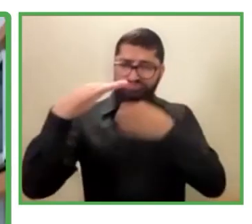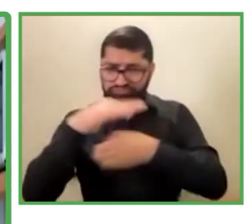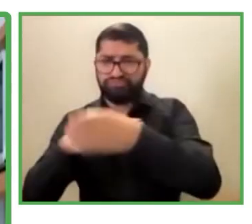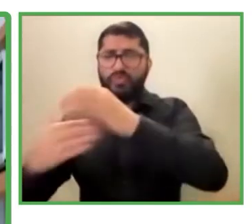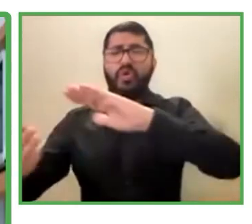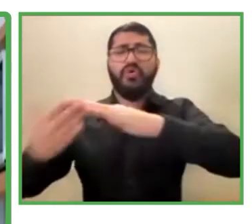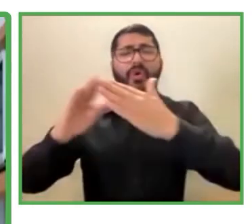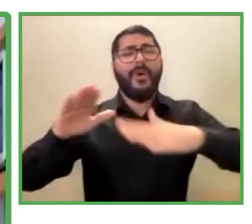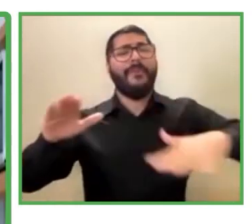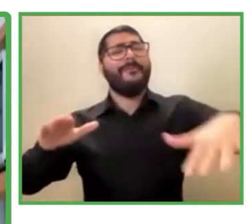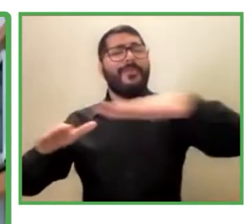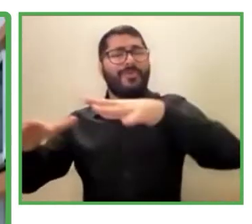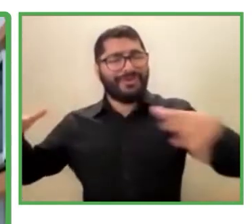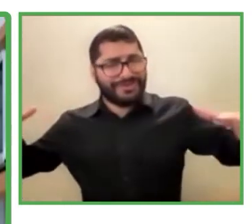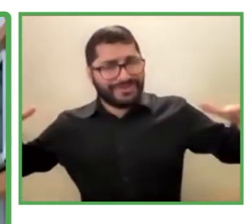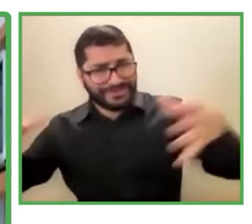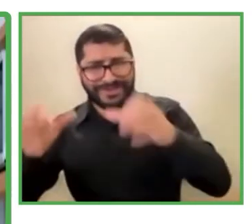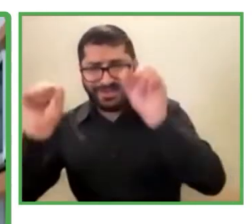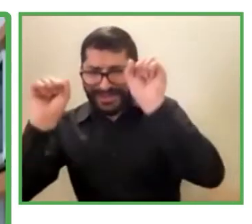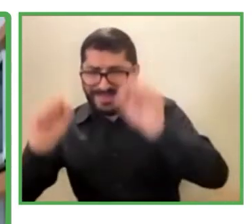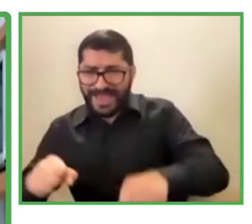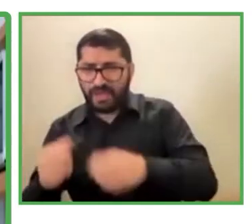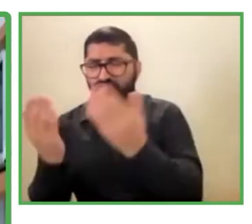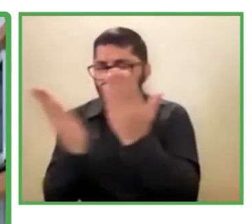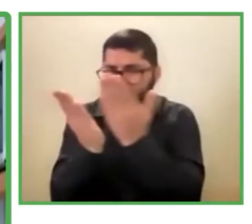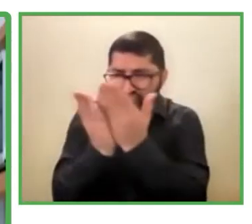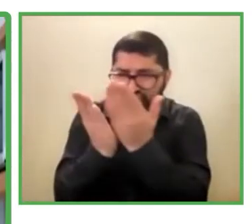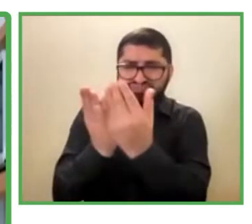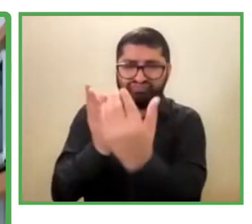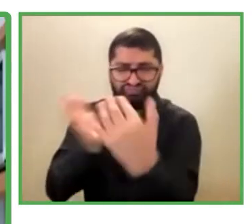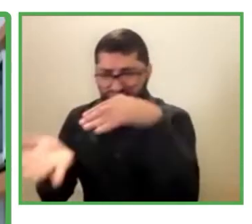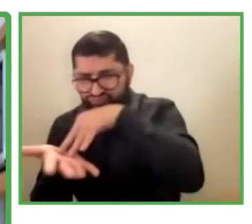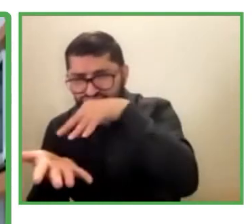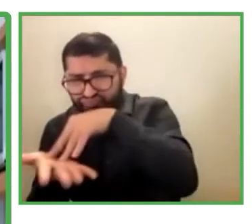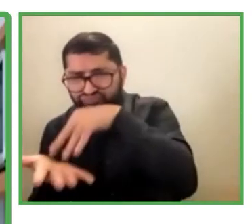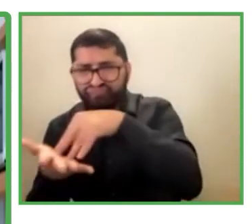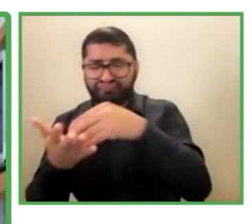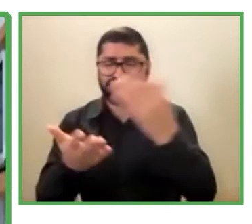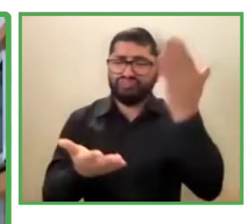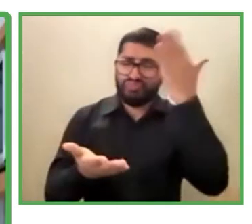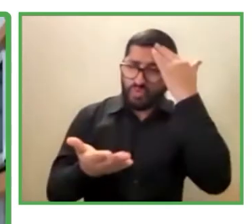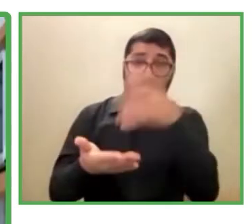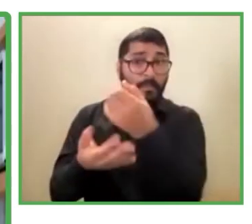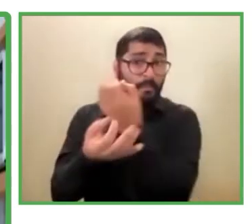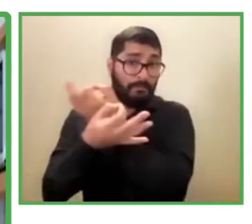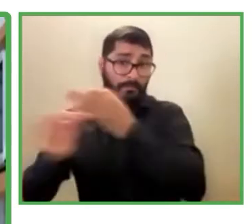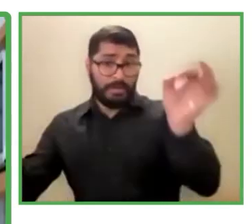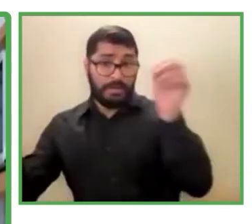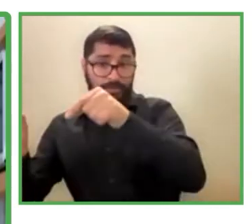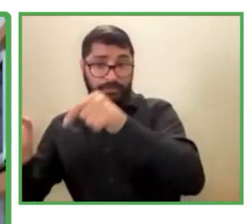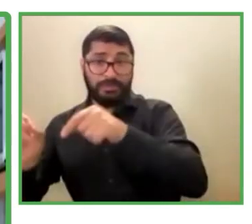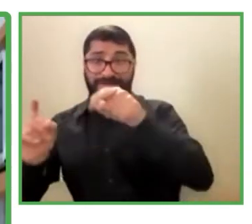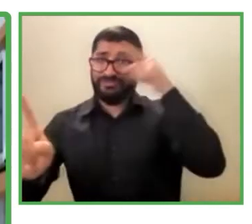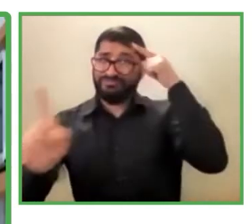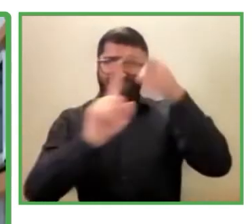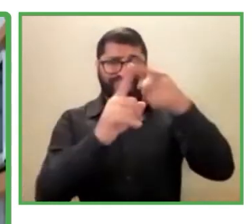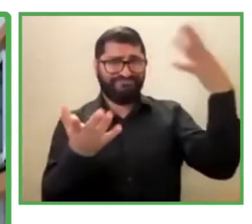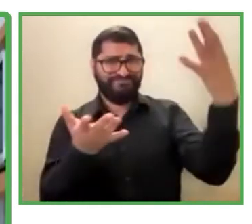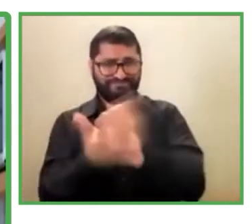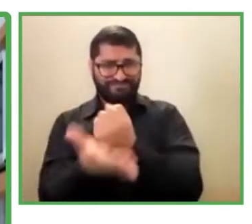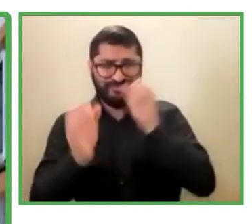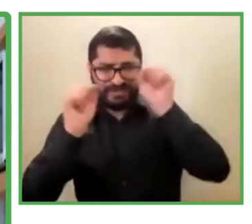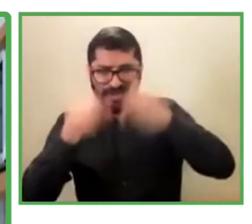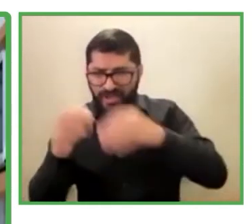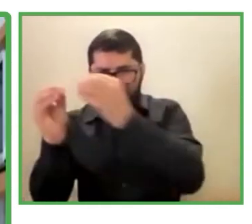estar estudiando continuamente de manera gratuita. Logramos hacer alianzas importantes